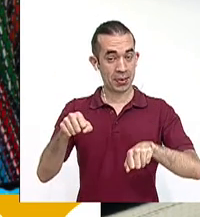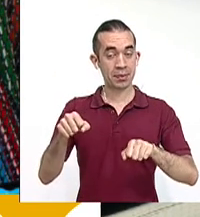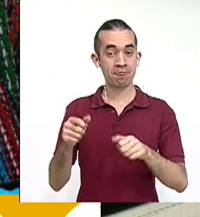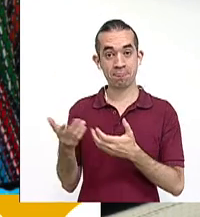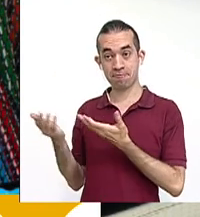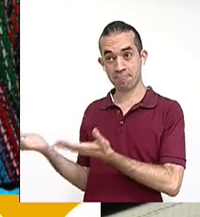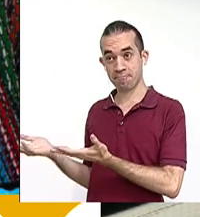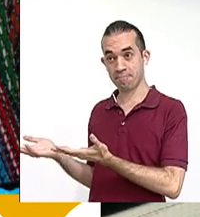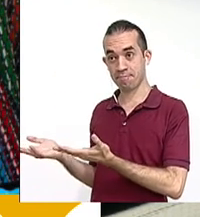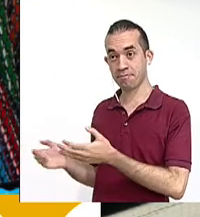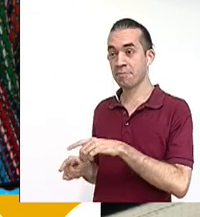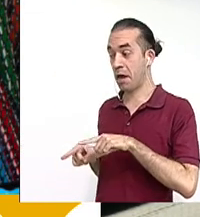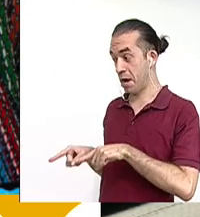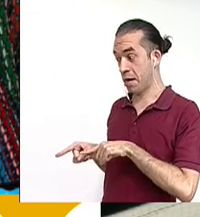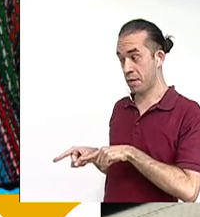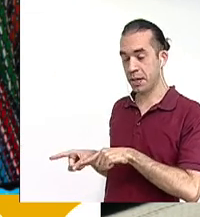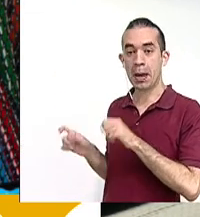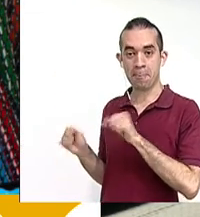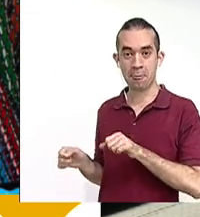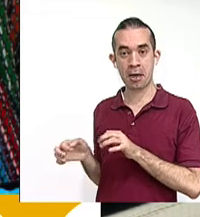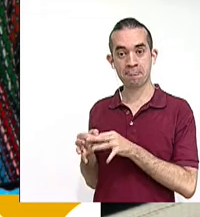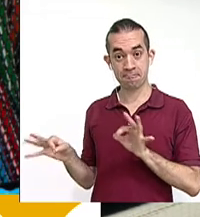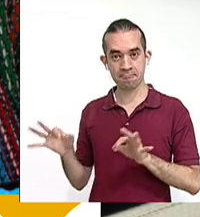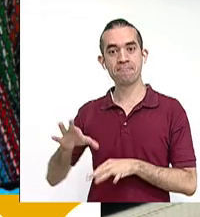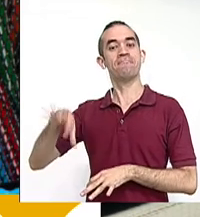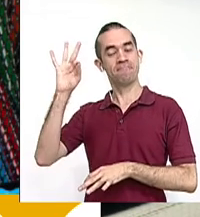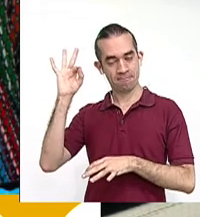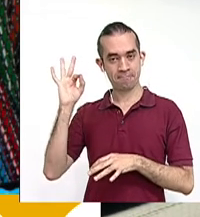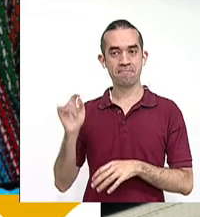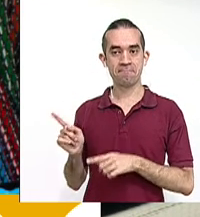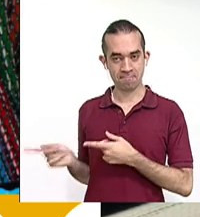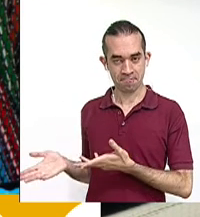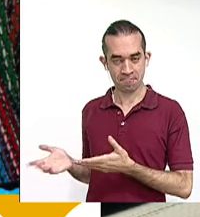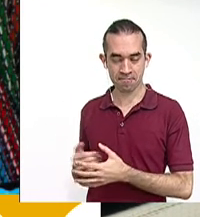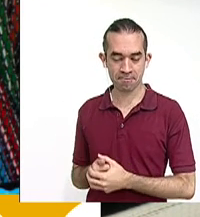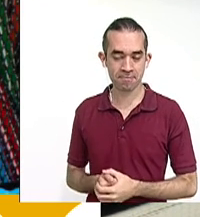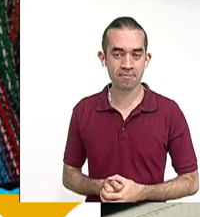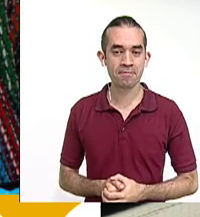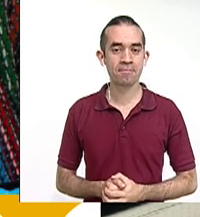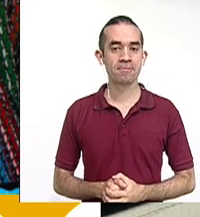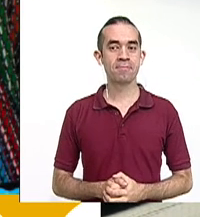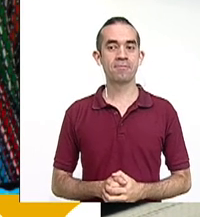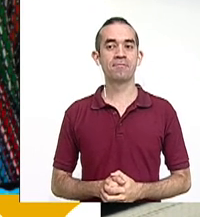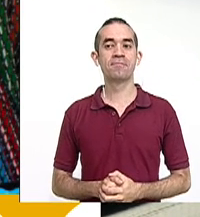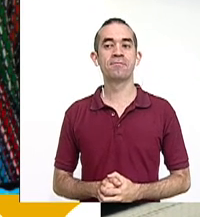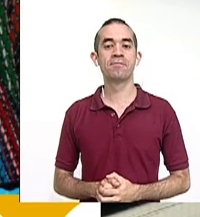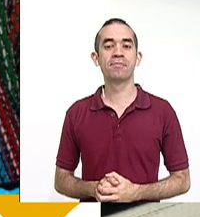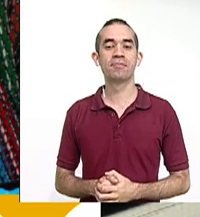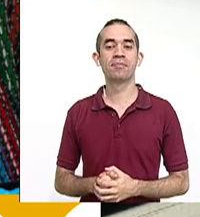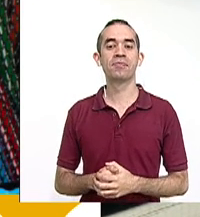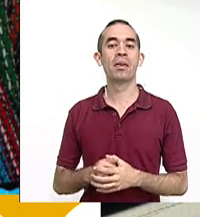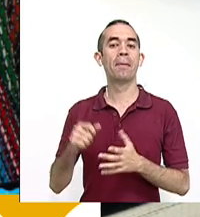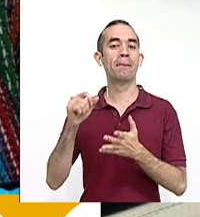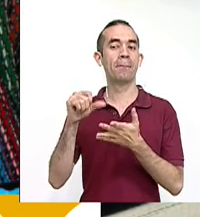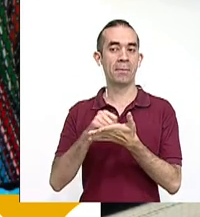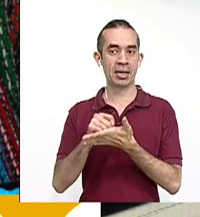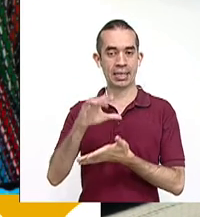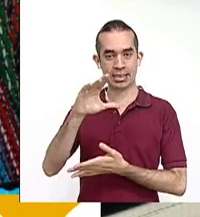este valioso documental completo En la dirección documental Yolanda Oriamuno, de Ronald Díaz y Netrix.